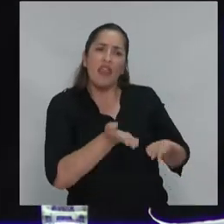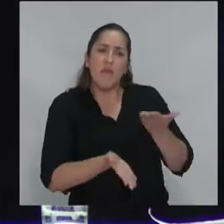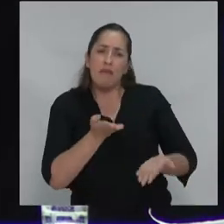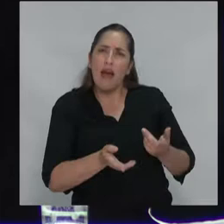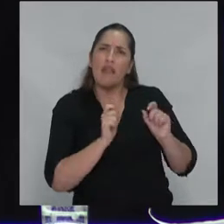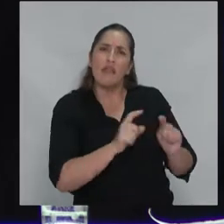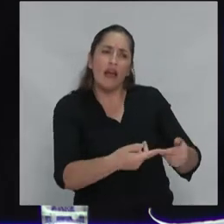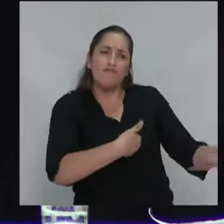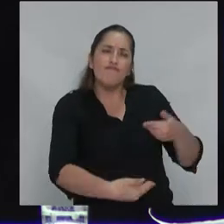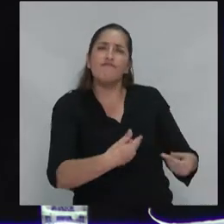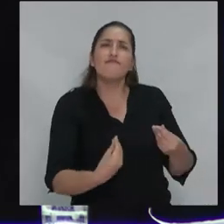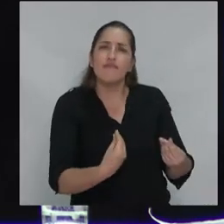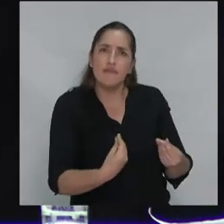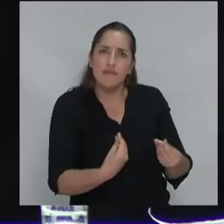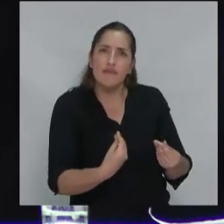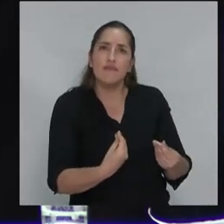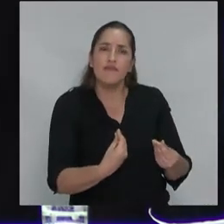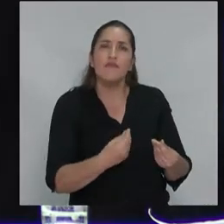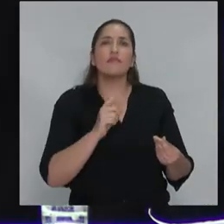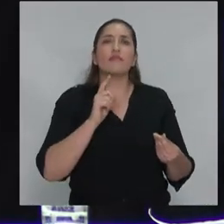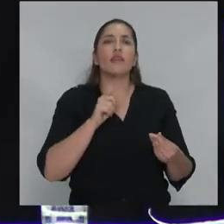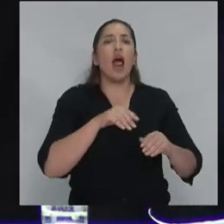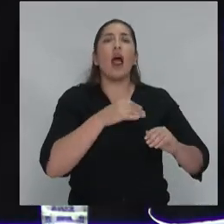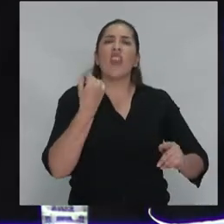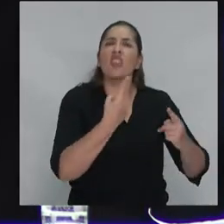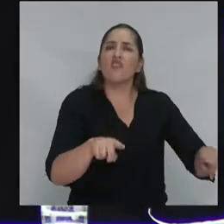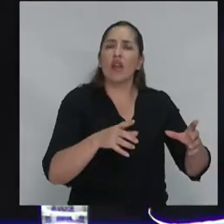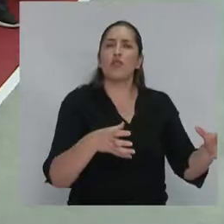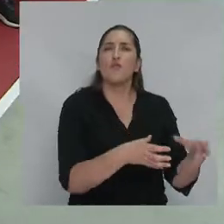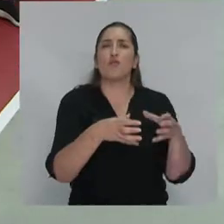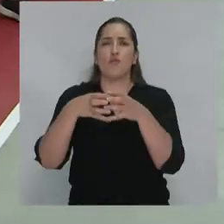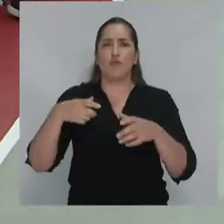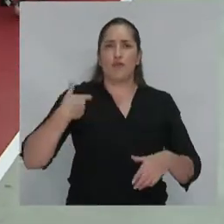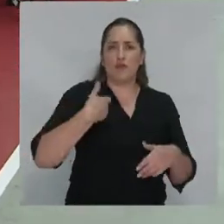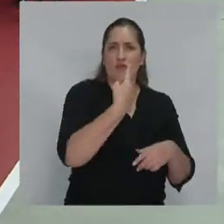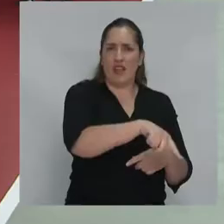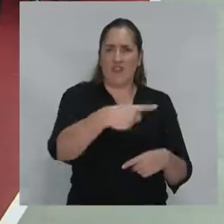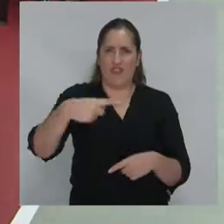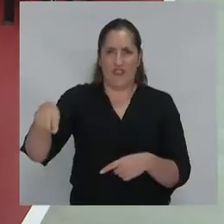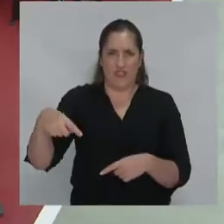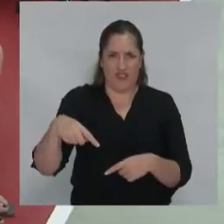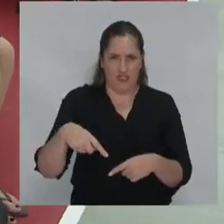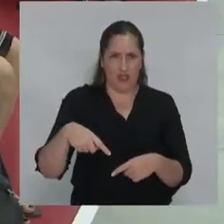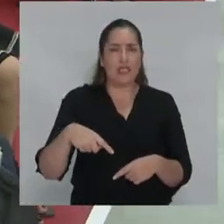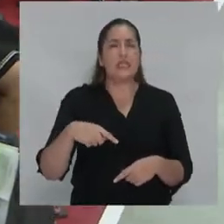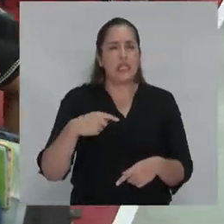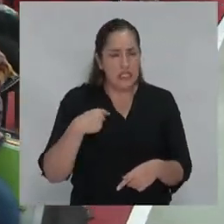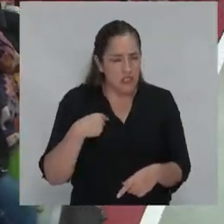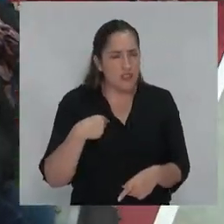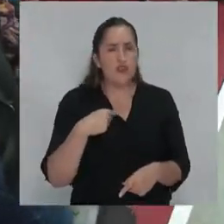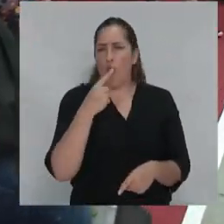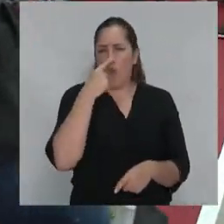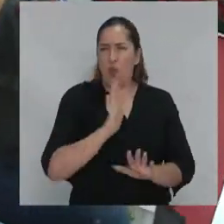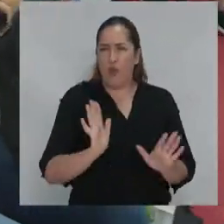clases populares, pero con las demandas de las clases medias, y también evidentemente, y quiero insistir y termino sobre